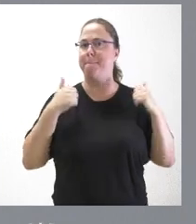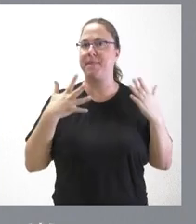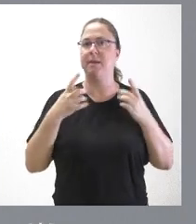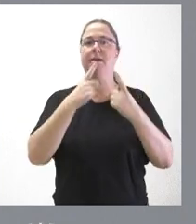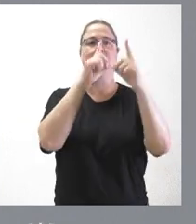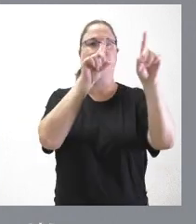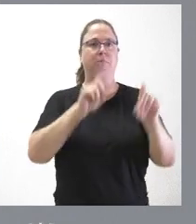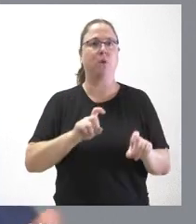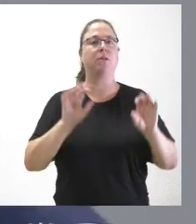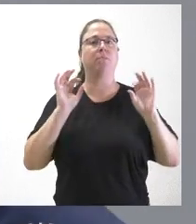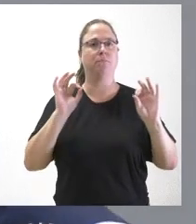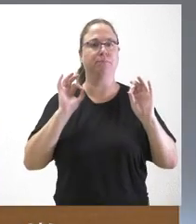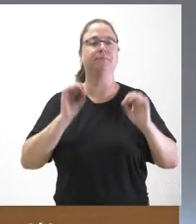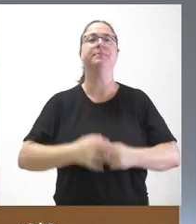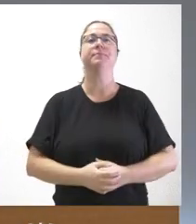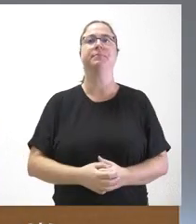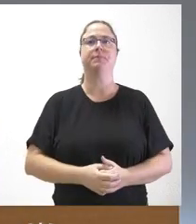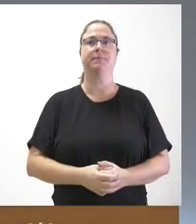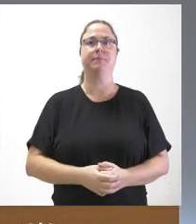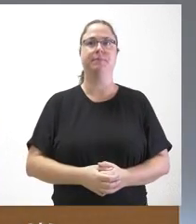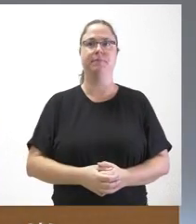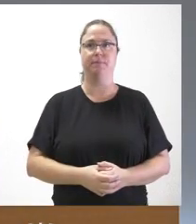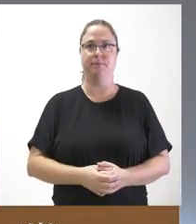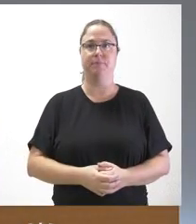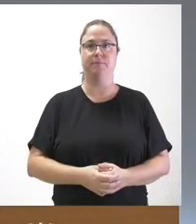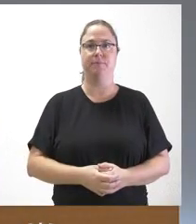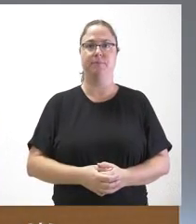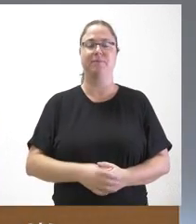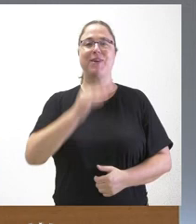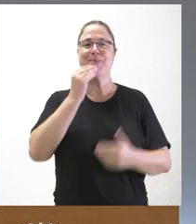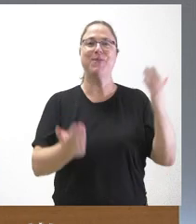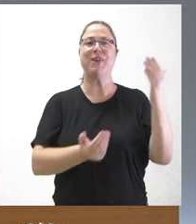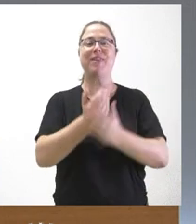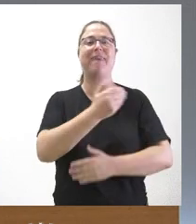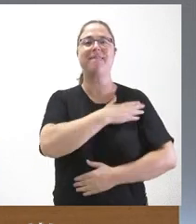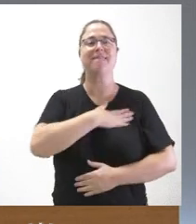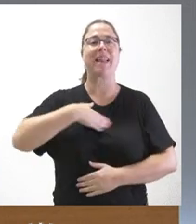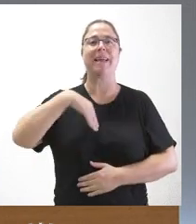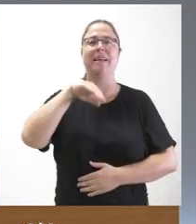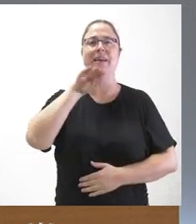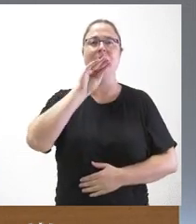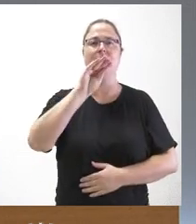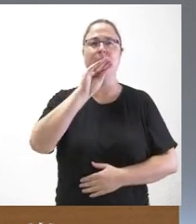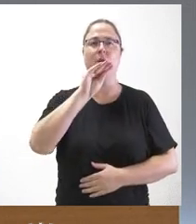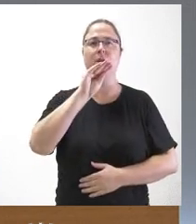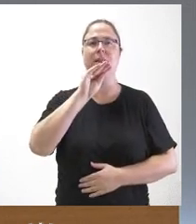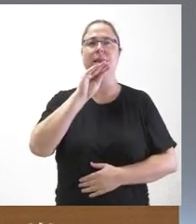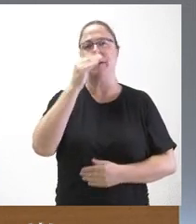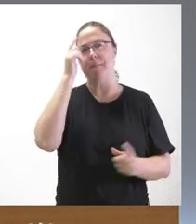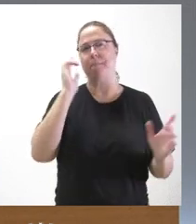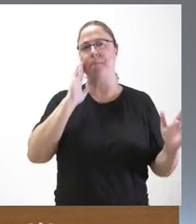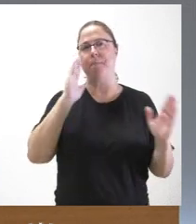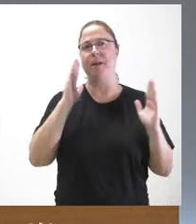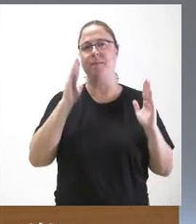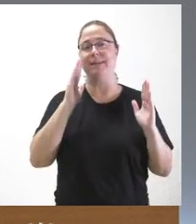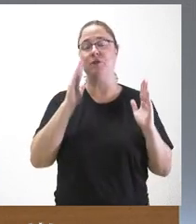pregunta, pues estoy a su disposición. Buenos días. Quería preguntar qué previsión tienen para extender